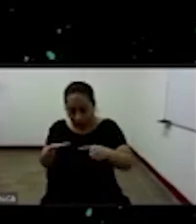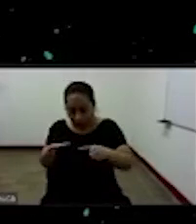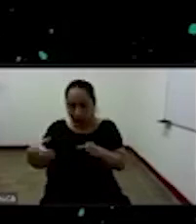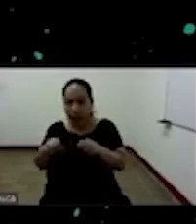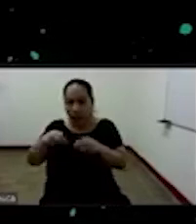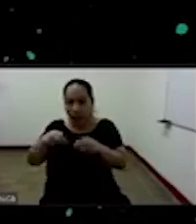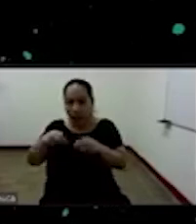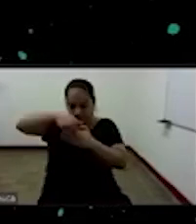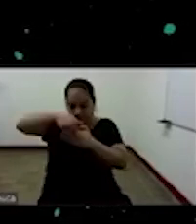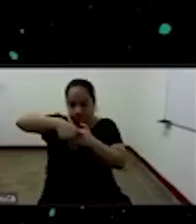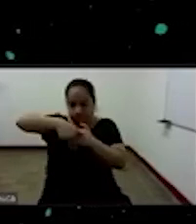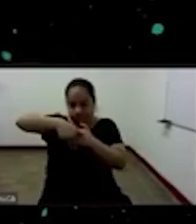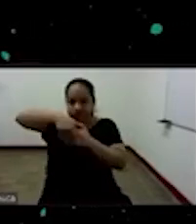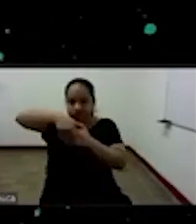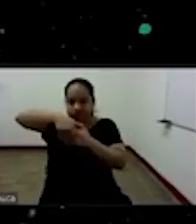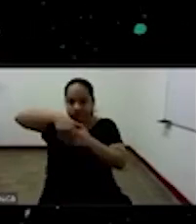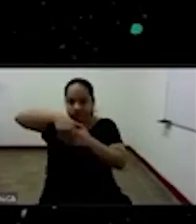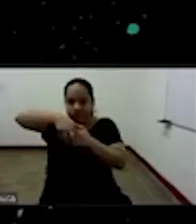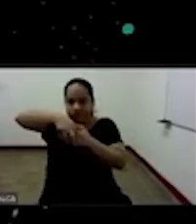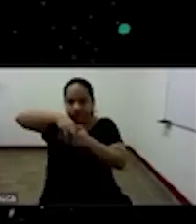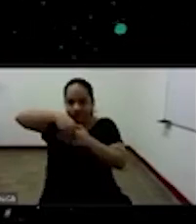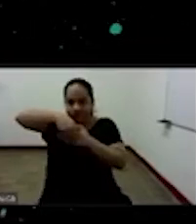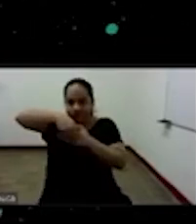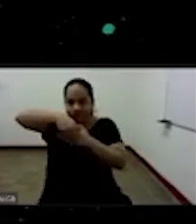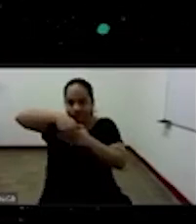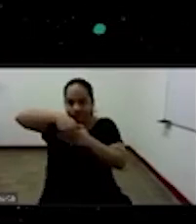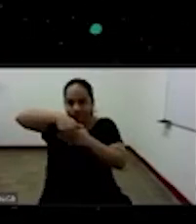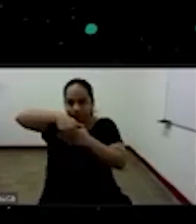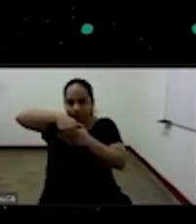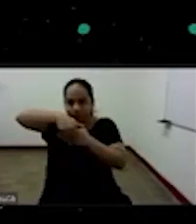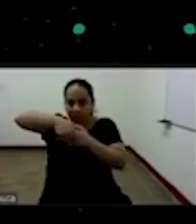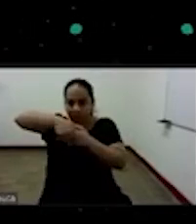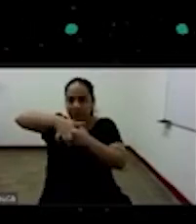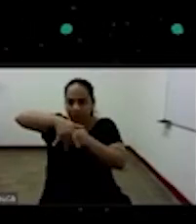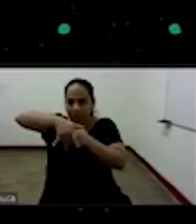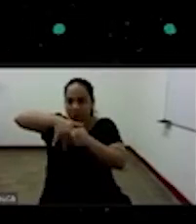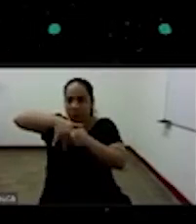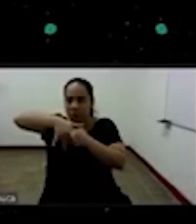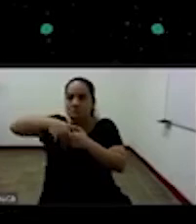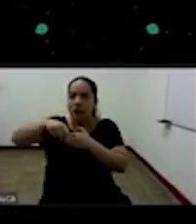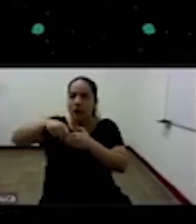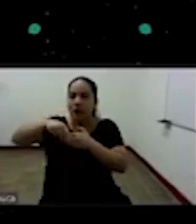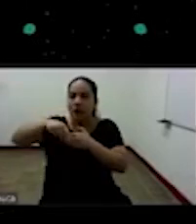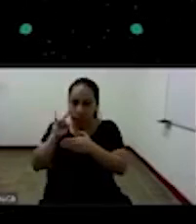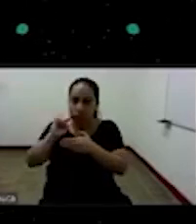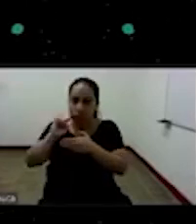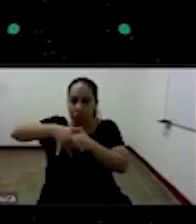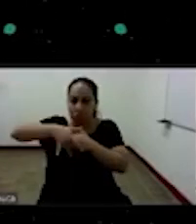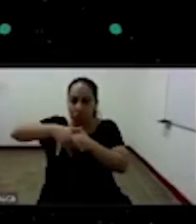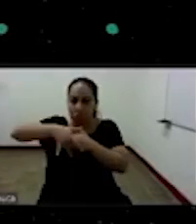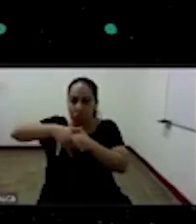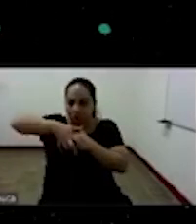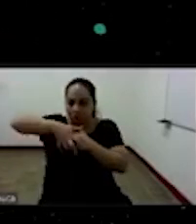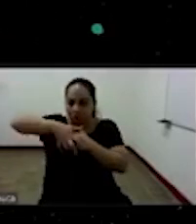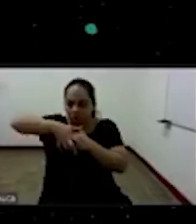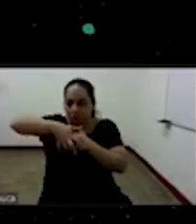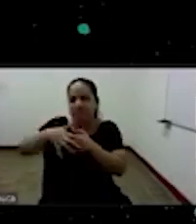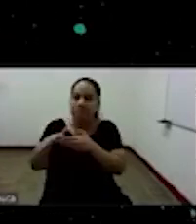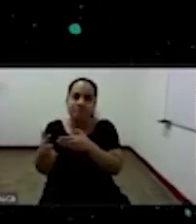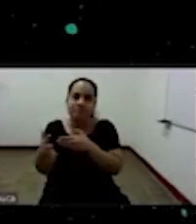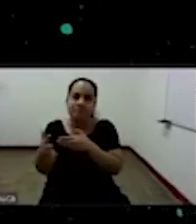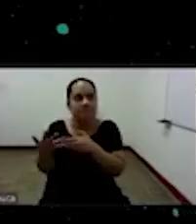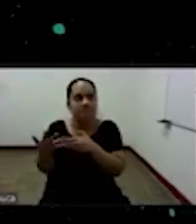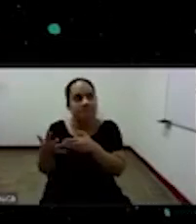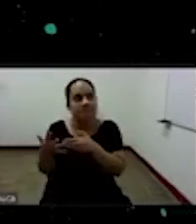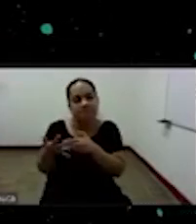eh y que también produce un sonido como como el el